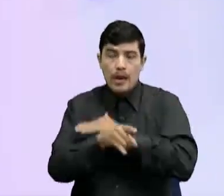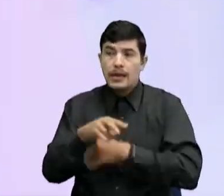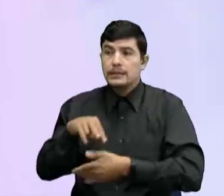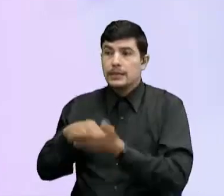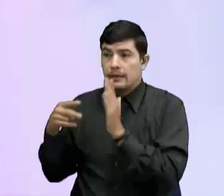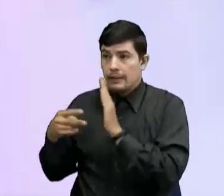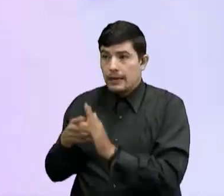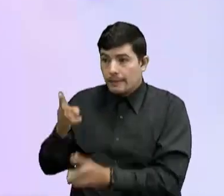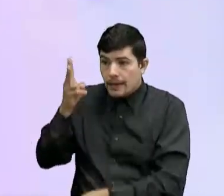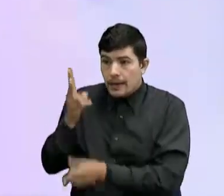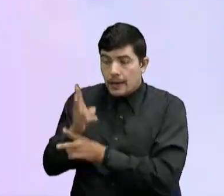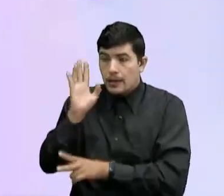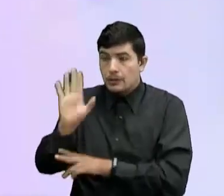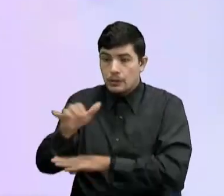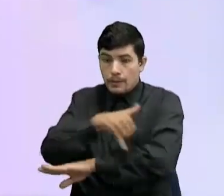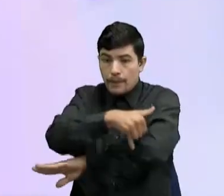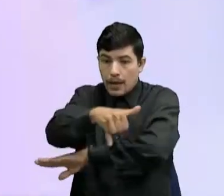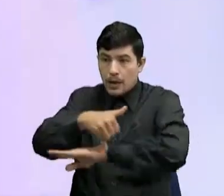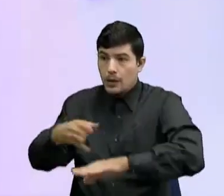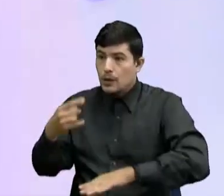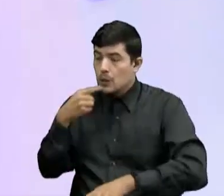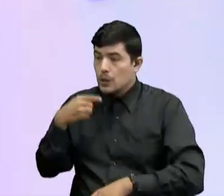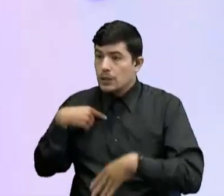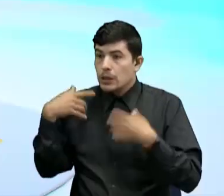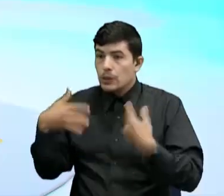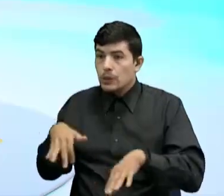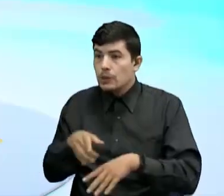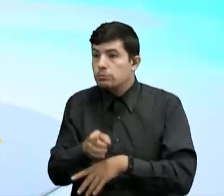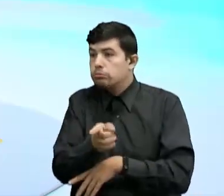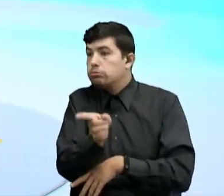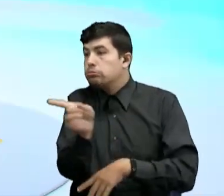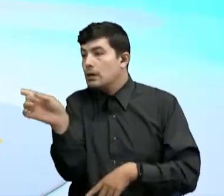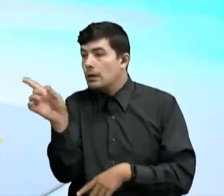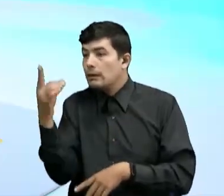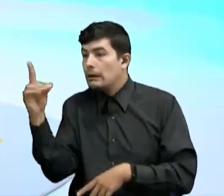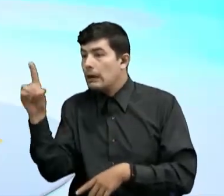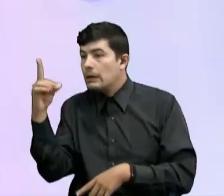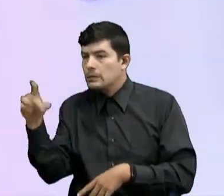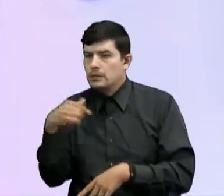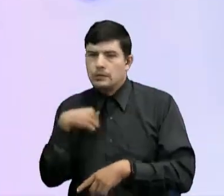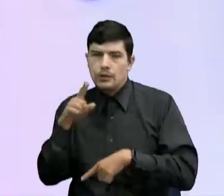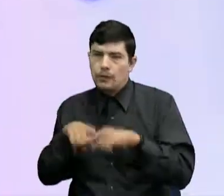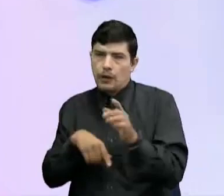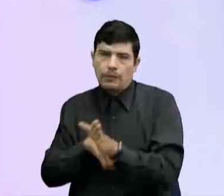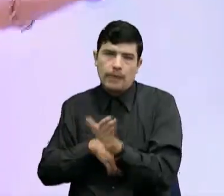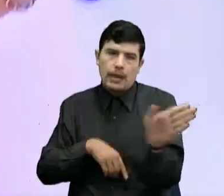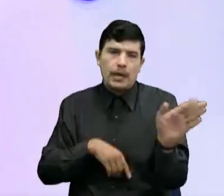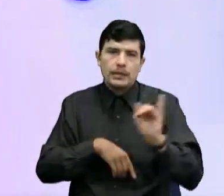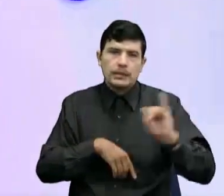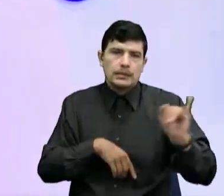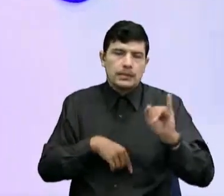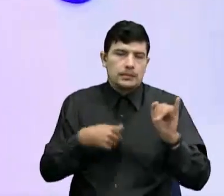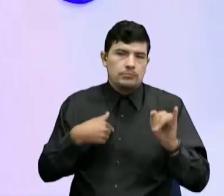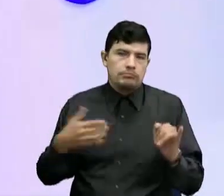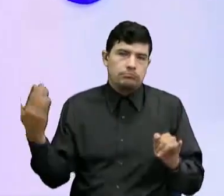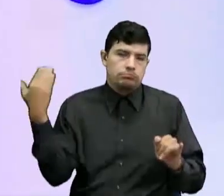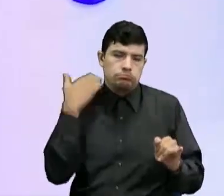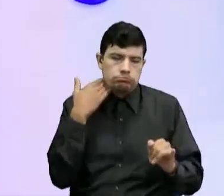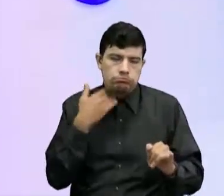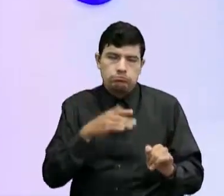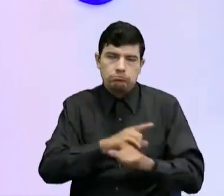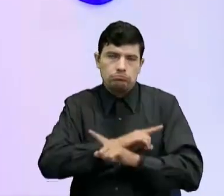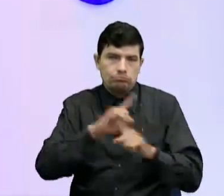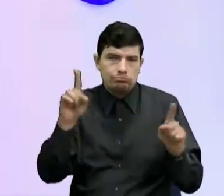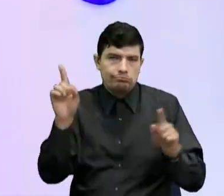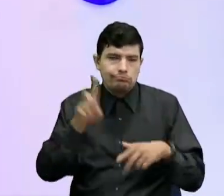Porque si el plano Nos dice Ariadna Tiene que irse Por la derecha Pues yo no puedo agarrar Por la izquierda Porque si me voy por la izquierda Changofritus de la